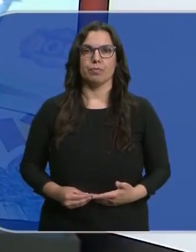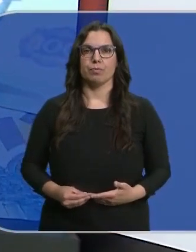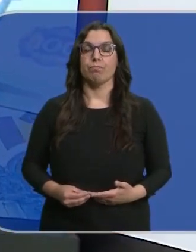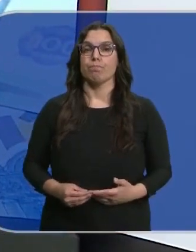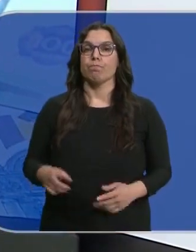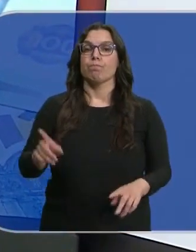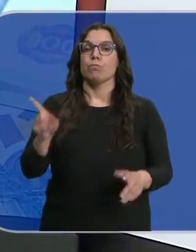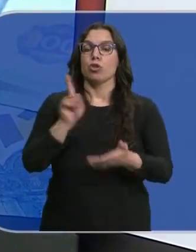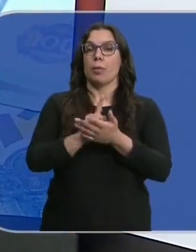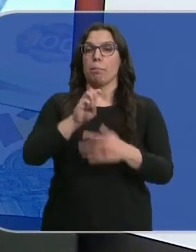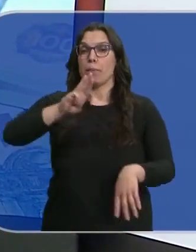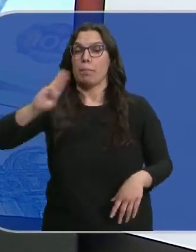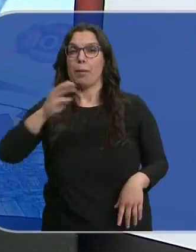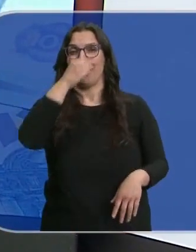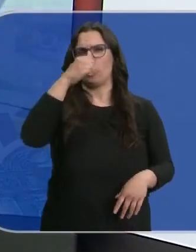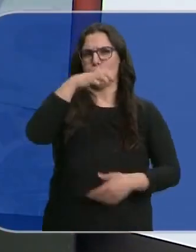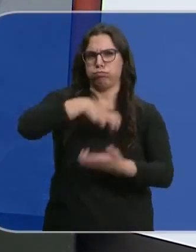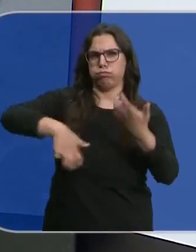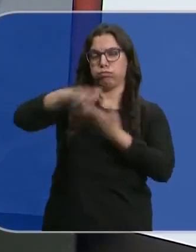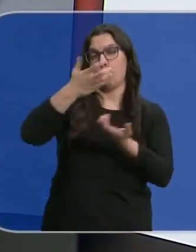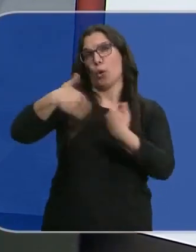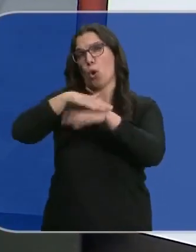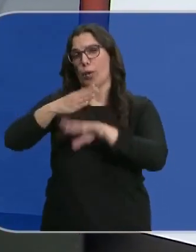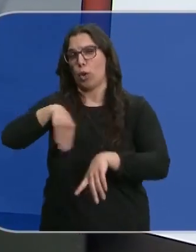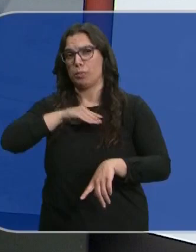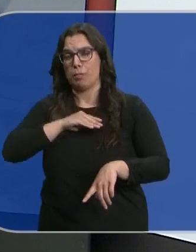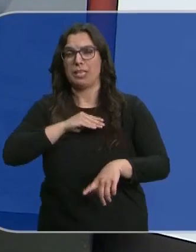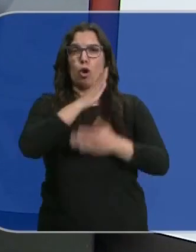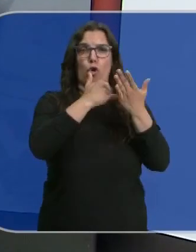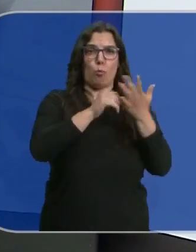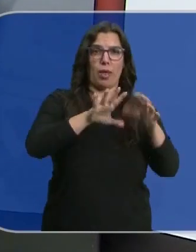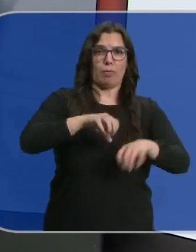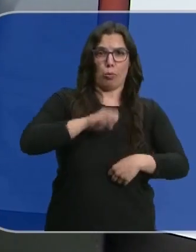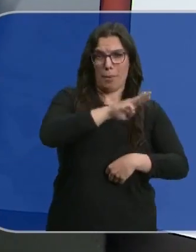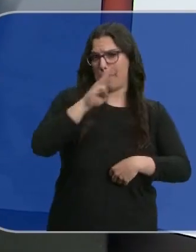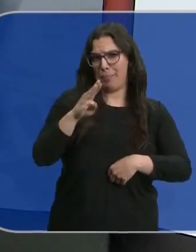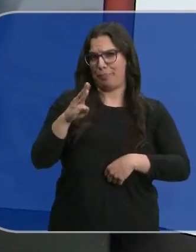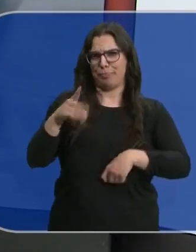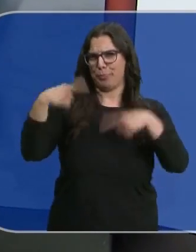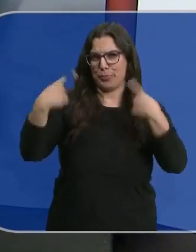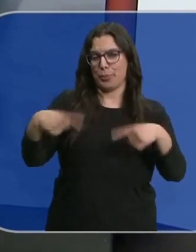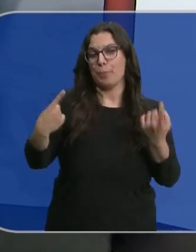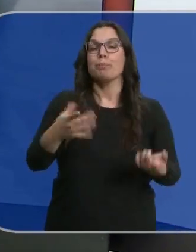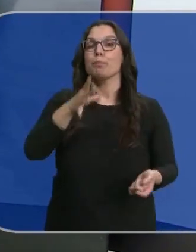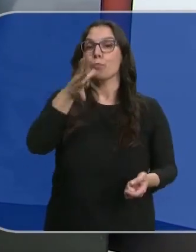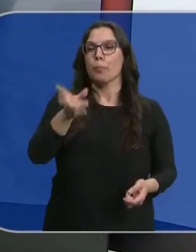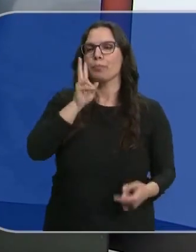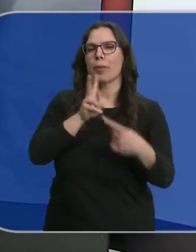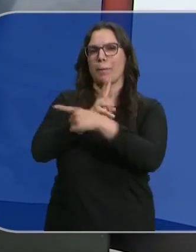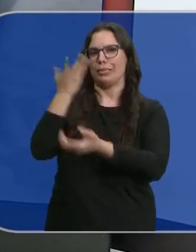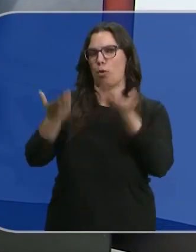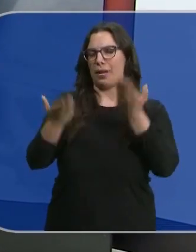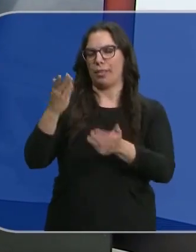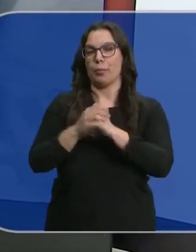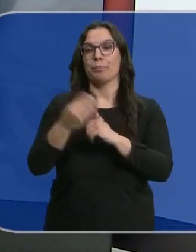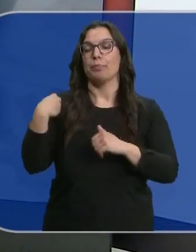Nueva polémica entre Partido Popular y PSOE o entre el Gobierno Central y las comunidades gobernadas por el PP se puede explicar a través de esta